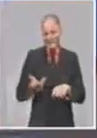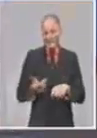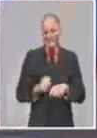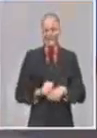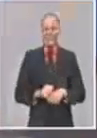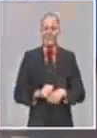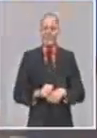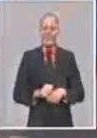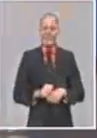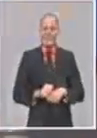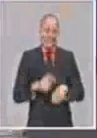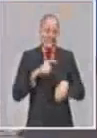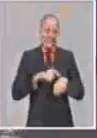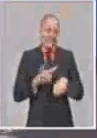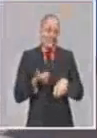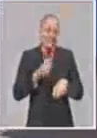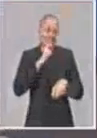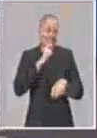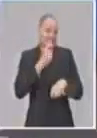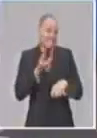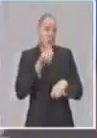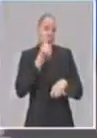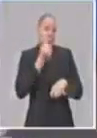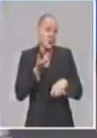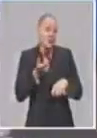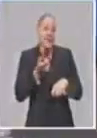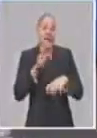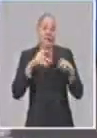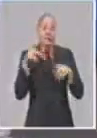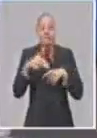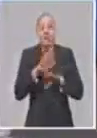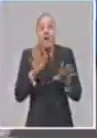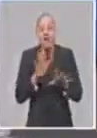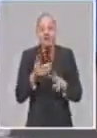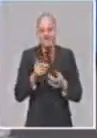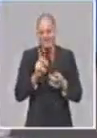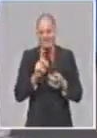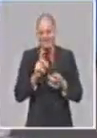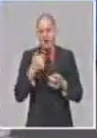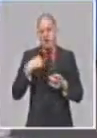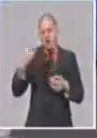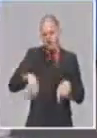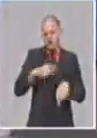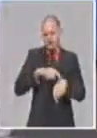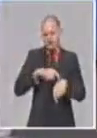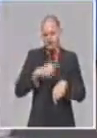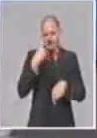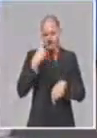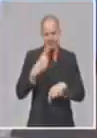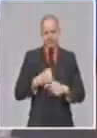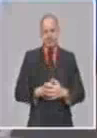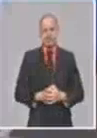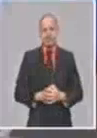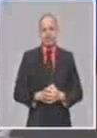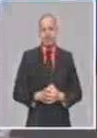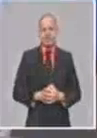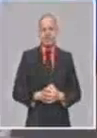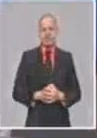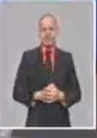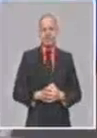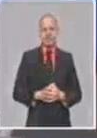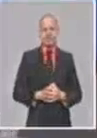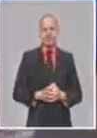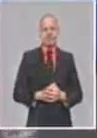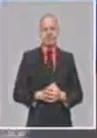finito, ¿no? Y no alcanza para todo lo que uno quiere transmitir, pero aprovechar el tiempo en algunas de las cuestiones que consideramos fundamentales.